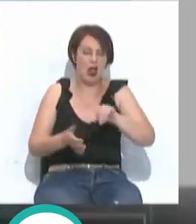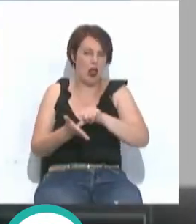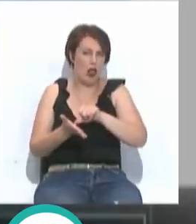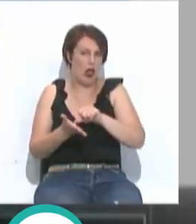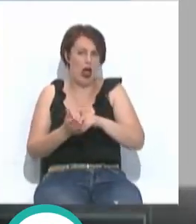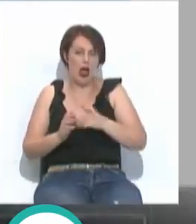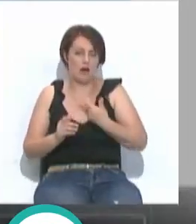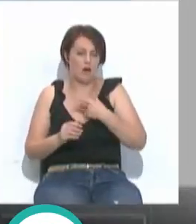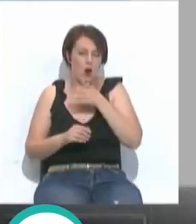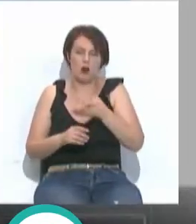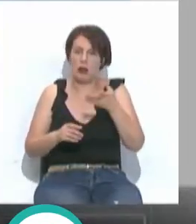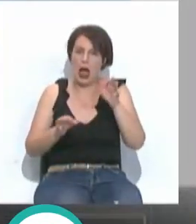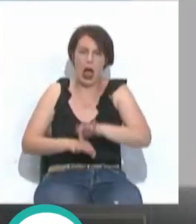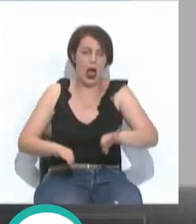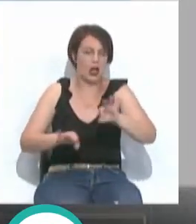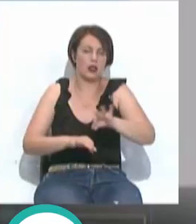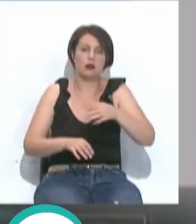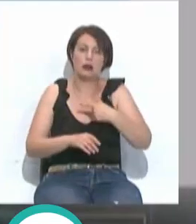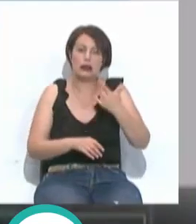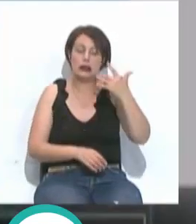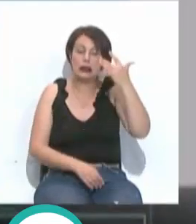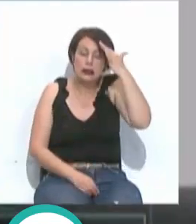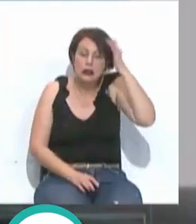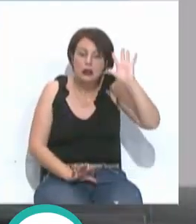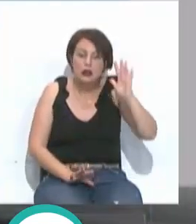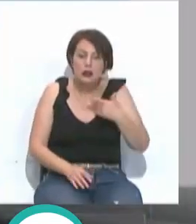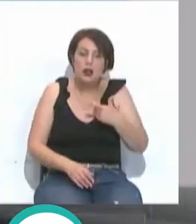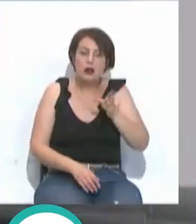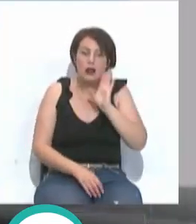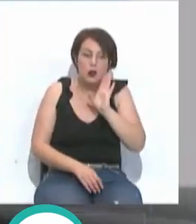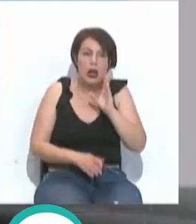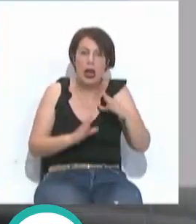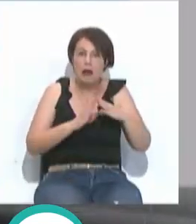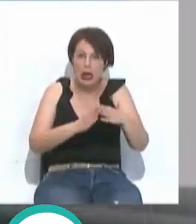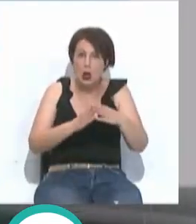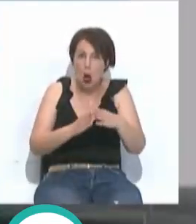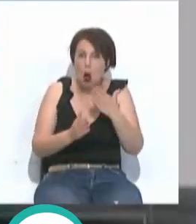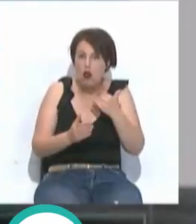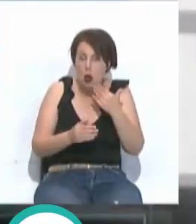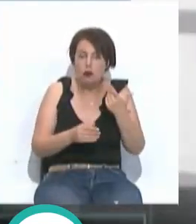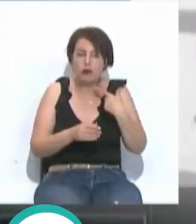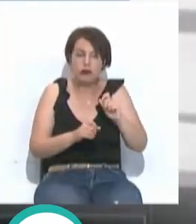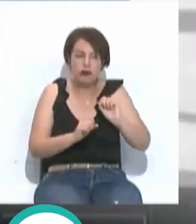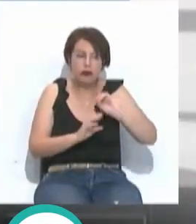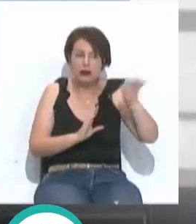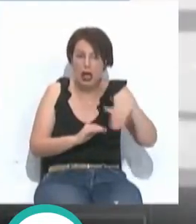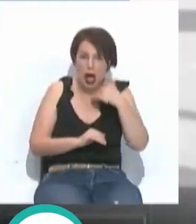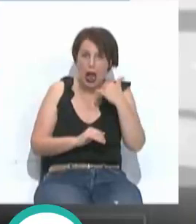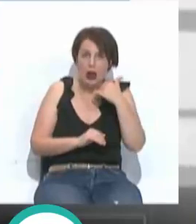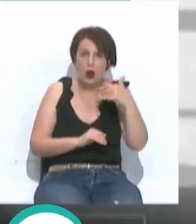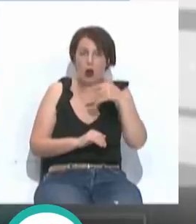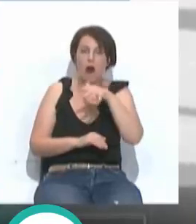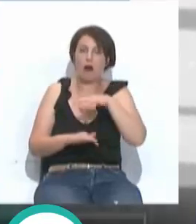ciudad y estamos barajando varias hipótesis de los residuos que generan los pequeños barcos de recreo que fondean